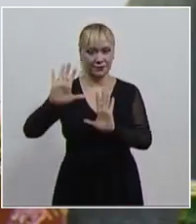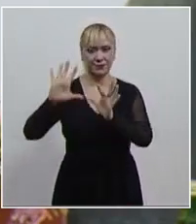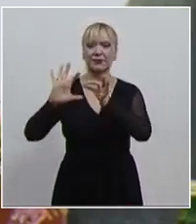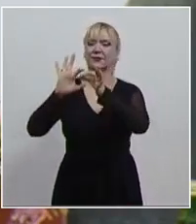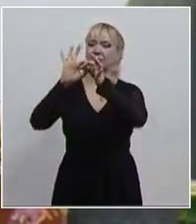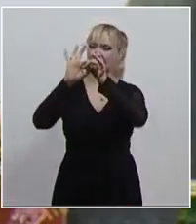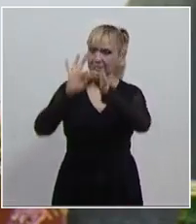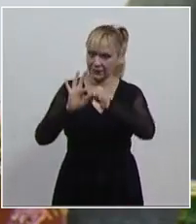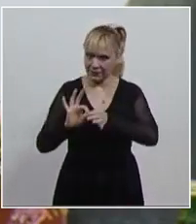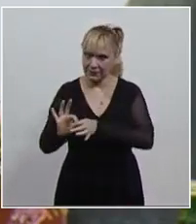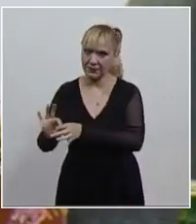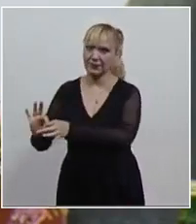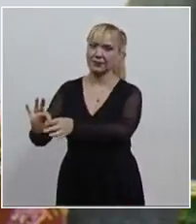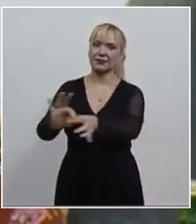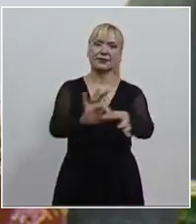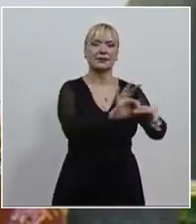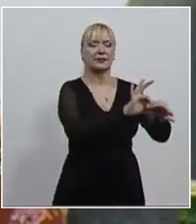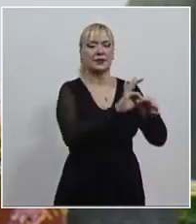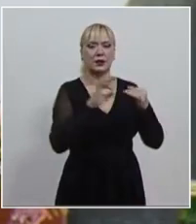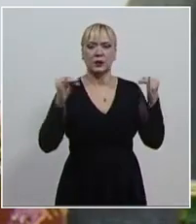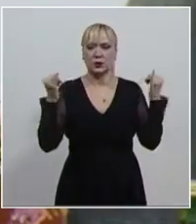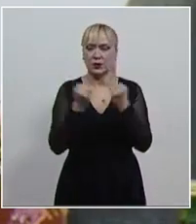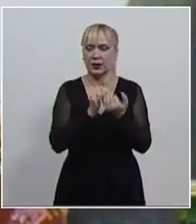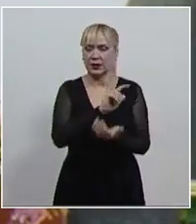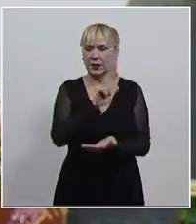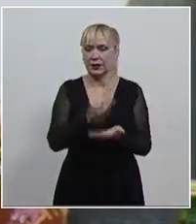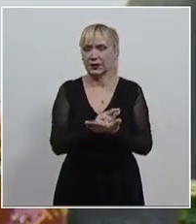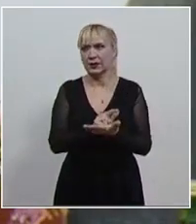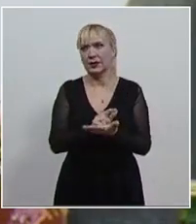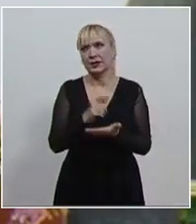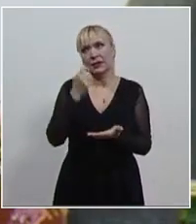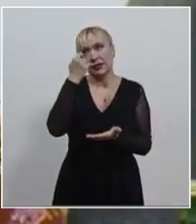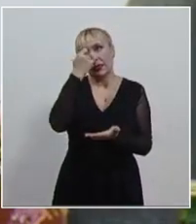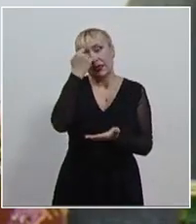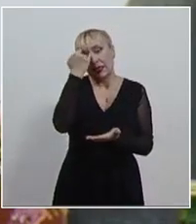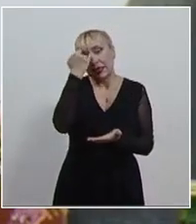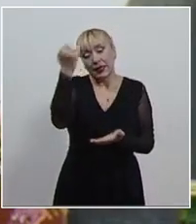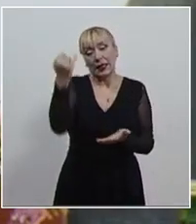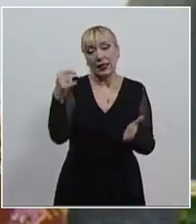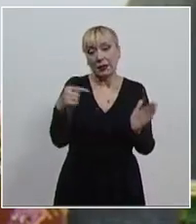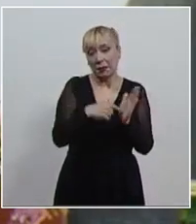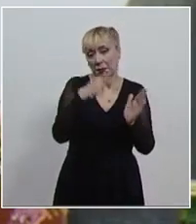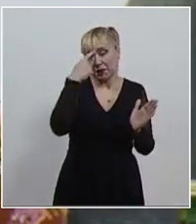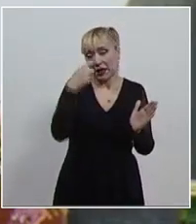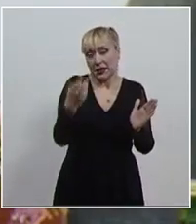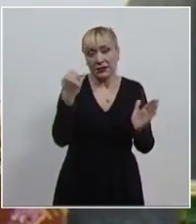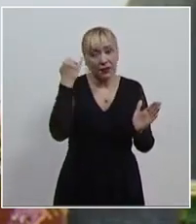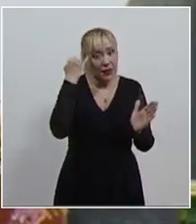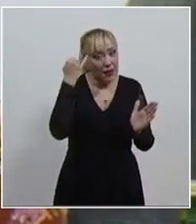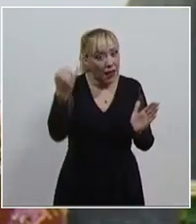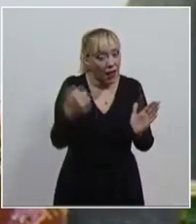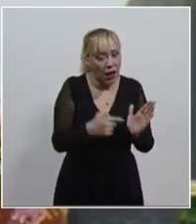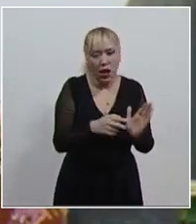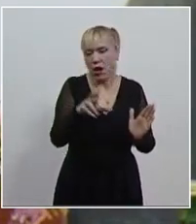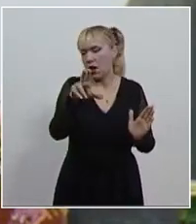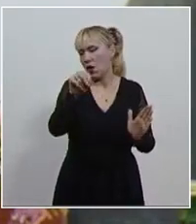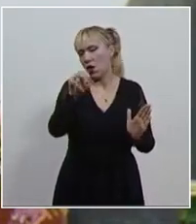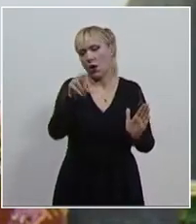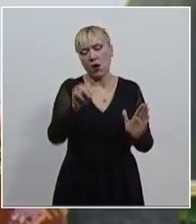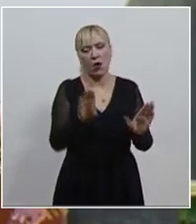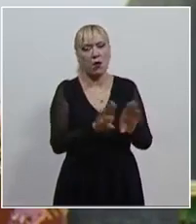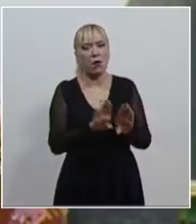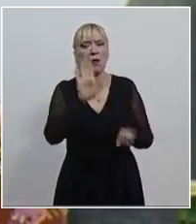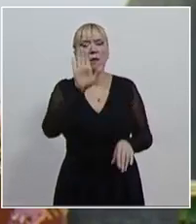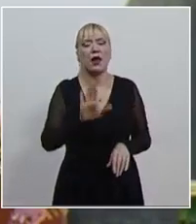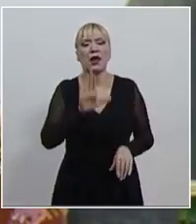porque está generando lo que considero efectos perversos como este impedir a